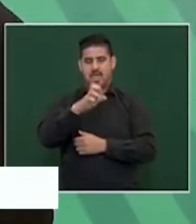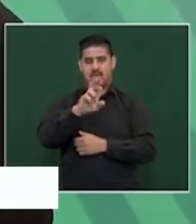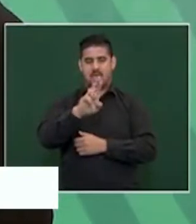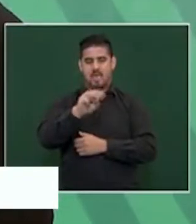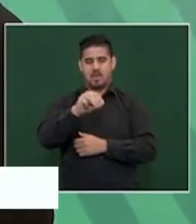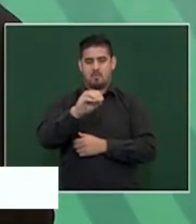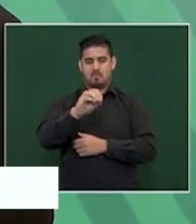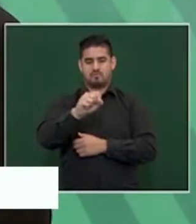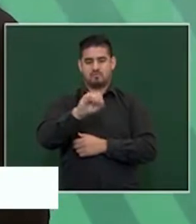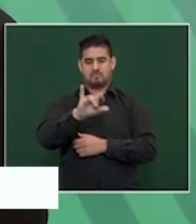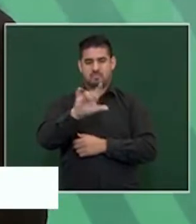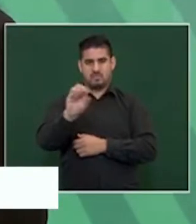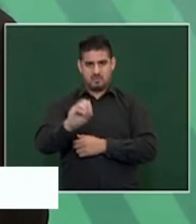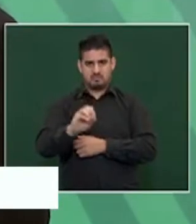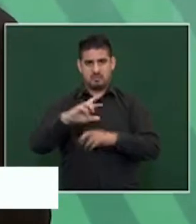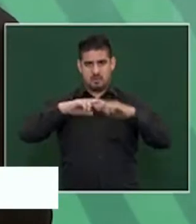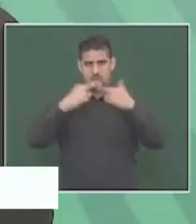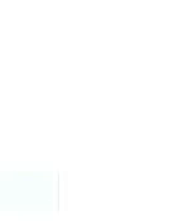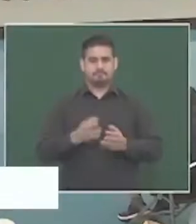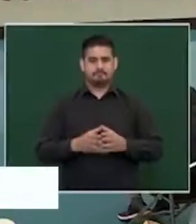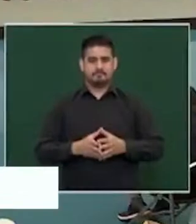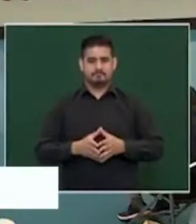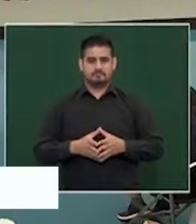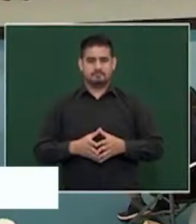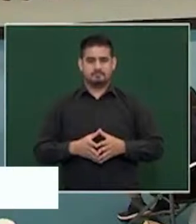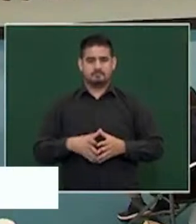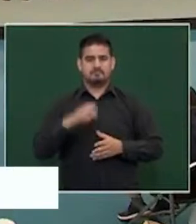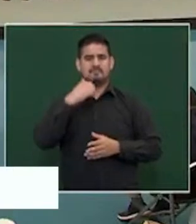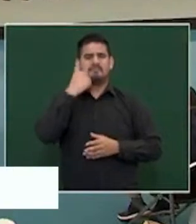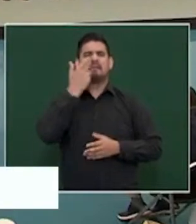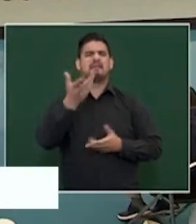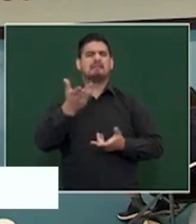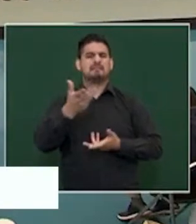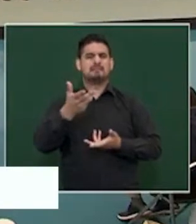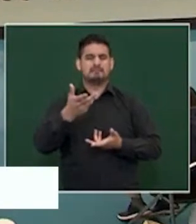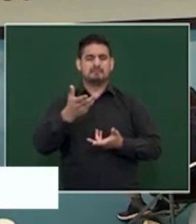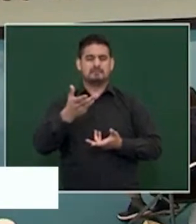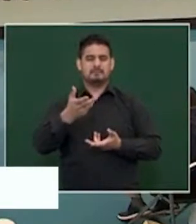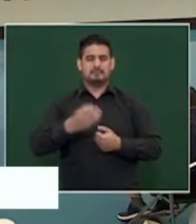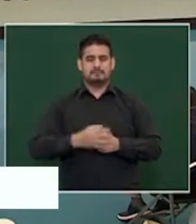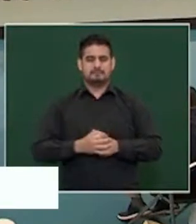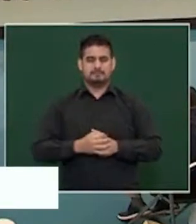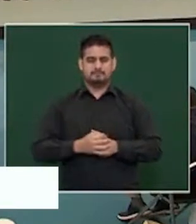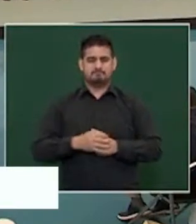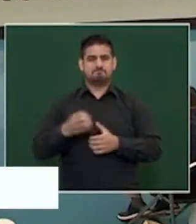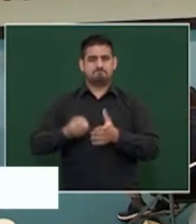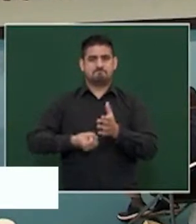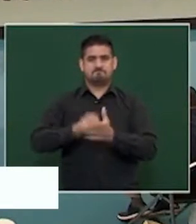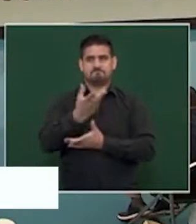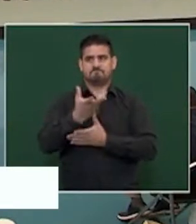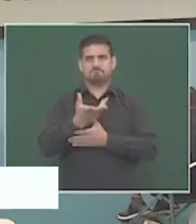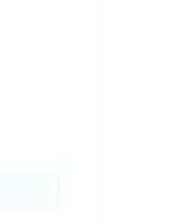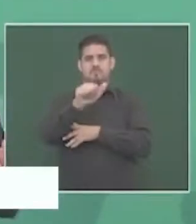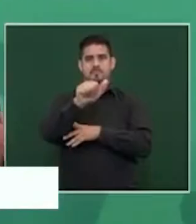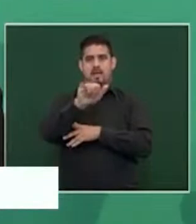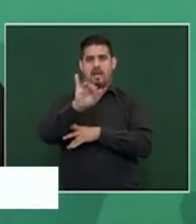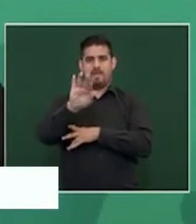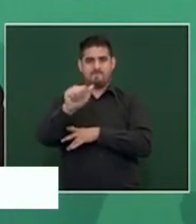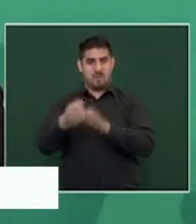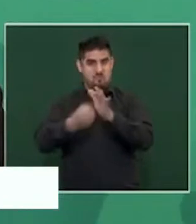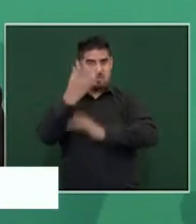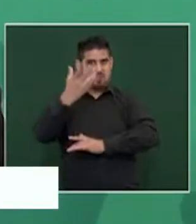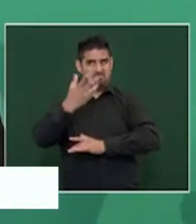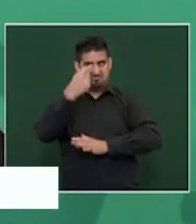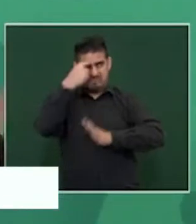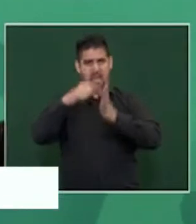a una reunión del Banco del Bienestar. Quería yo salir del aeropuerto Felipe Ángeles porque quería